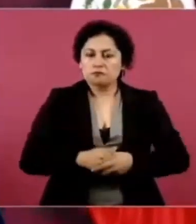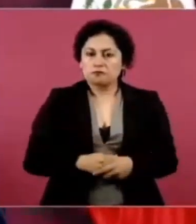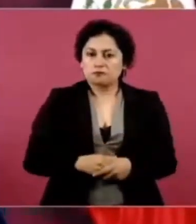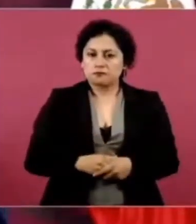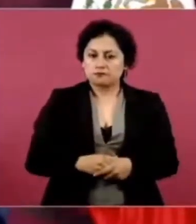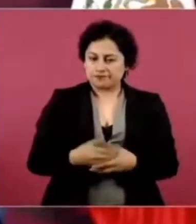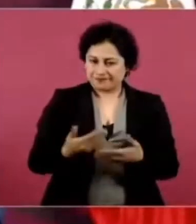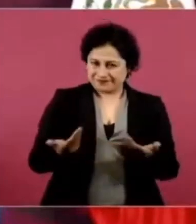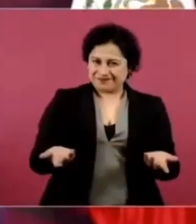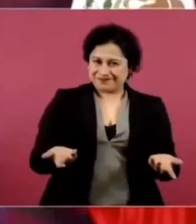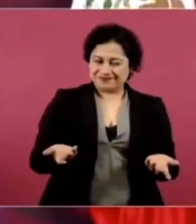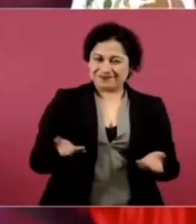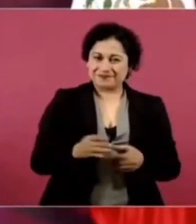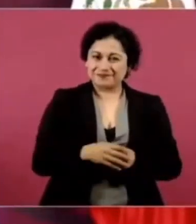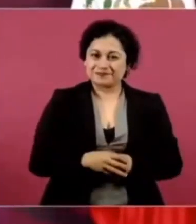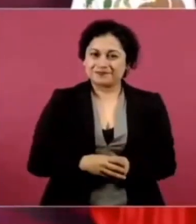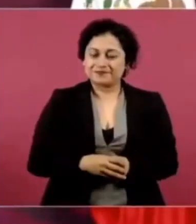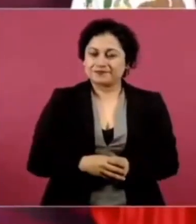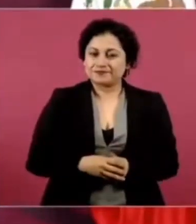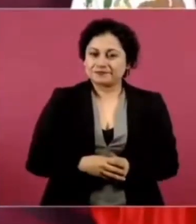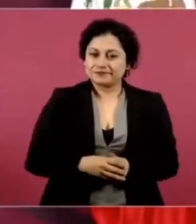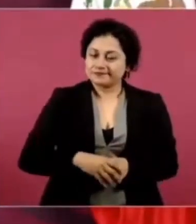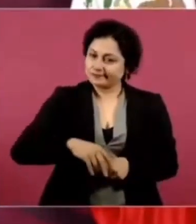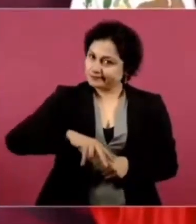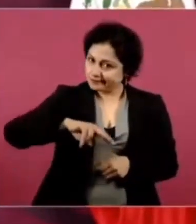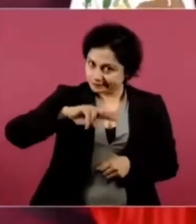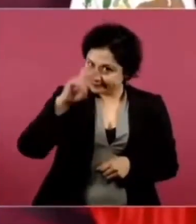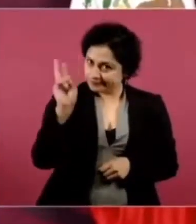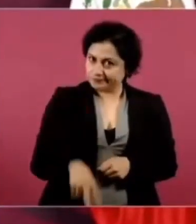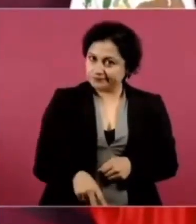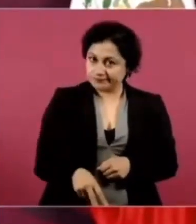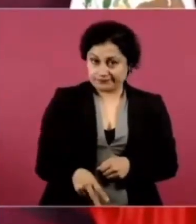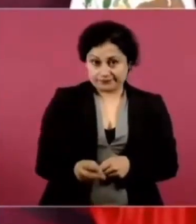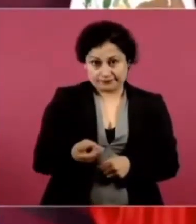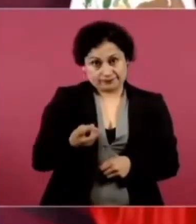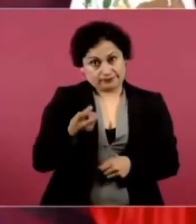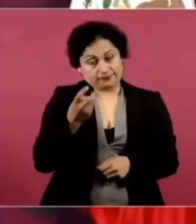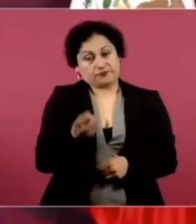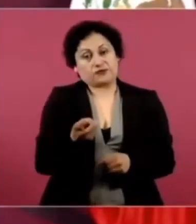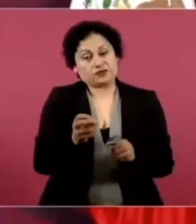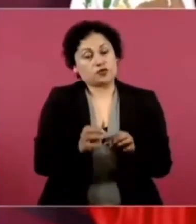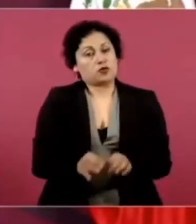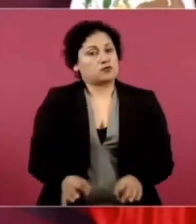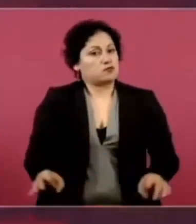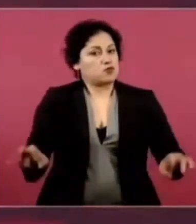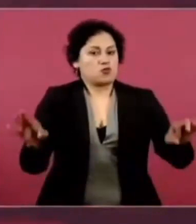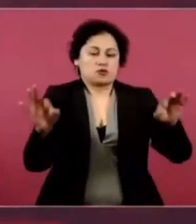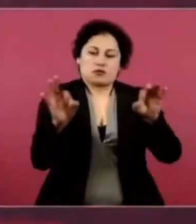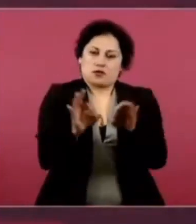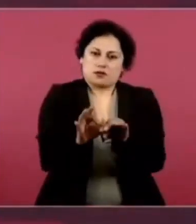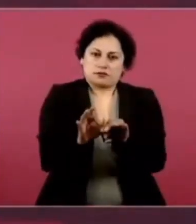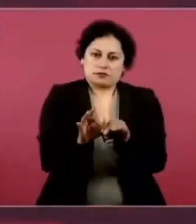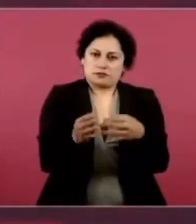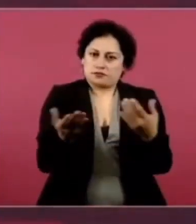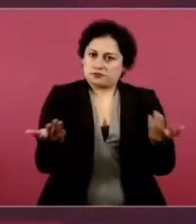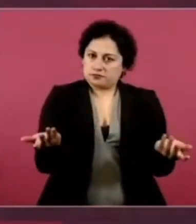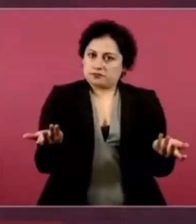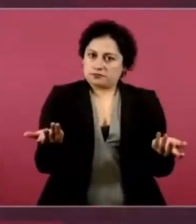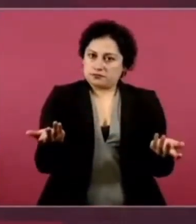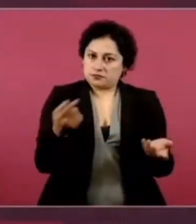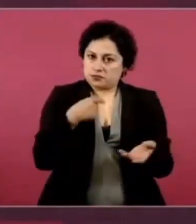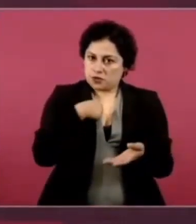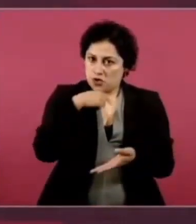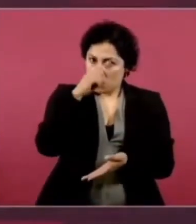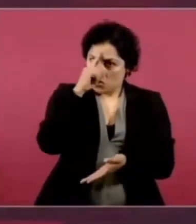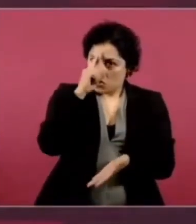Entonces, sí es importante. Yo creo que Isabel va a ir a pedir